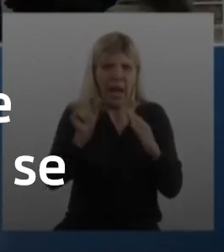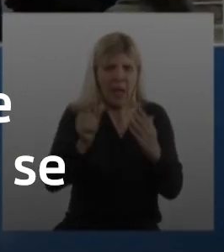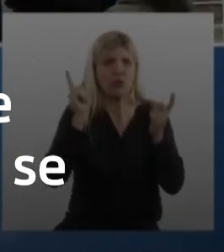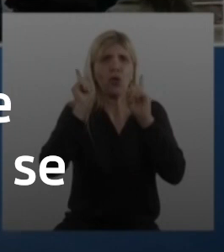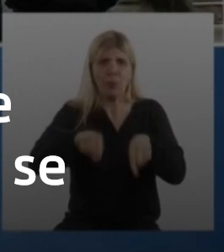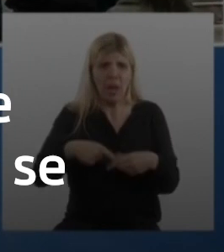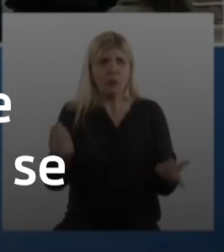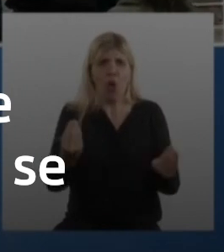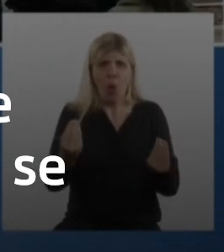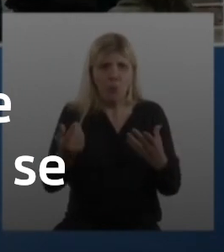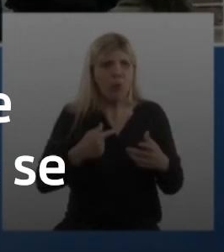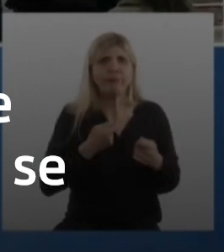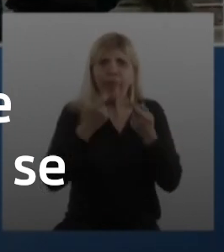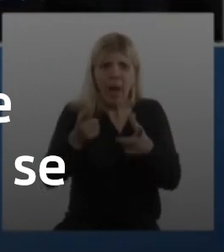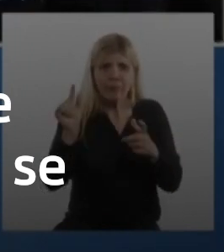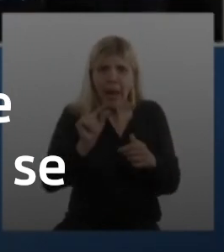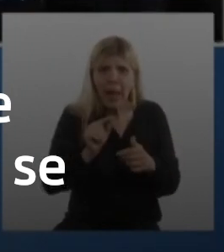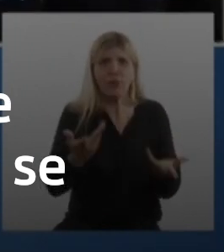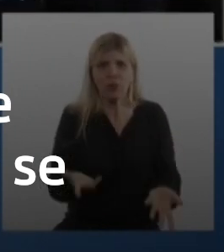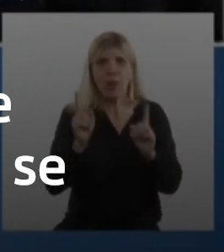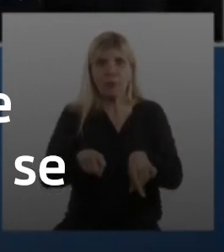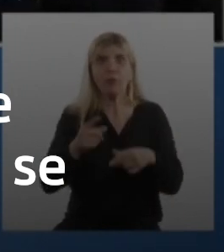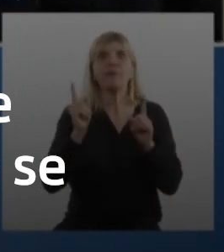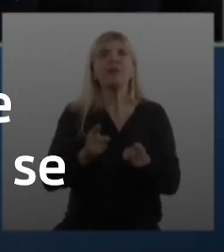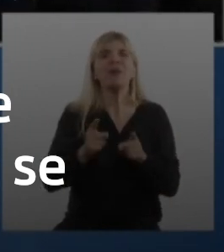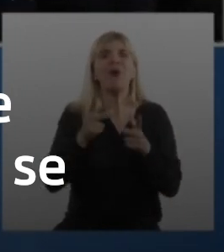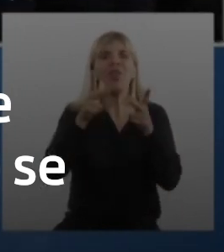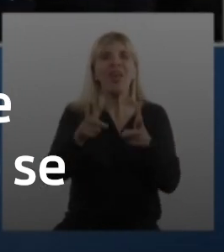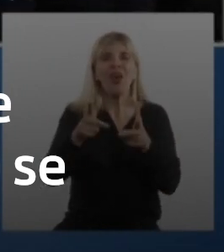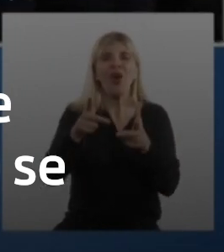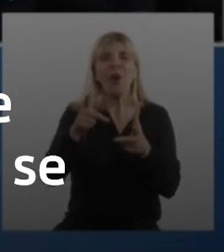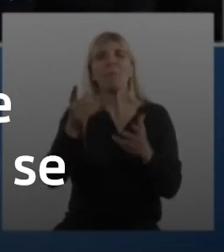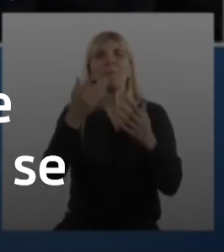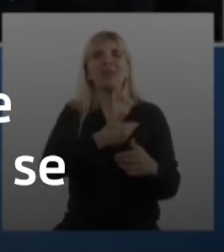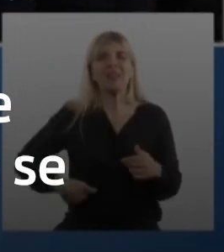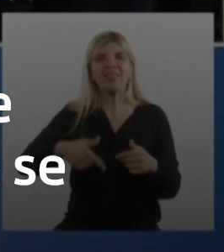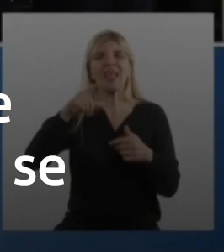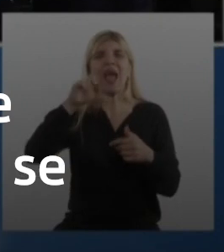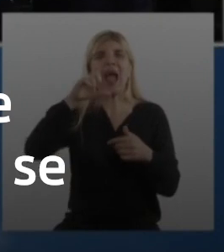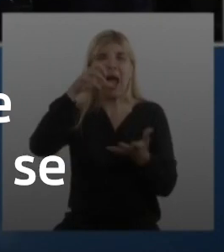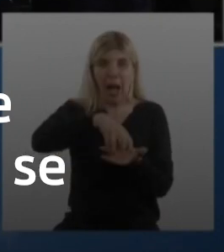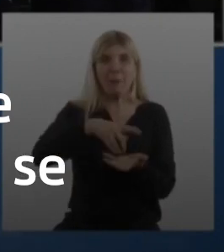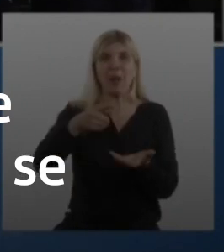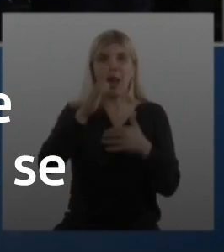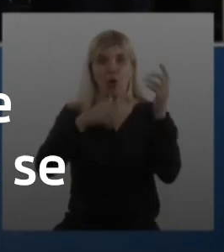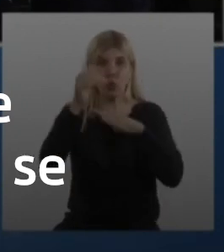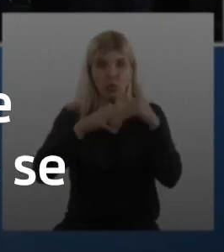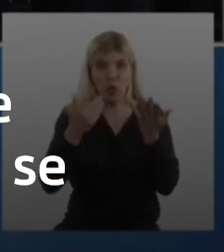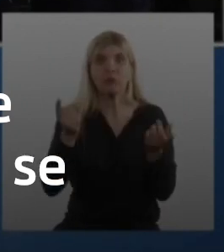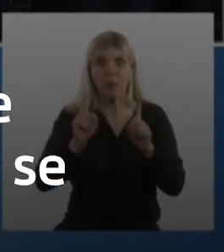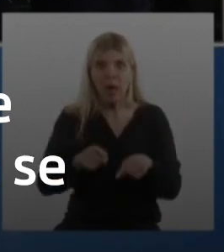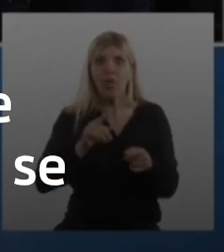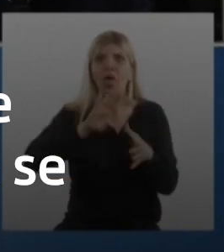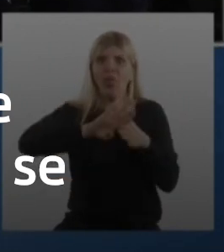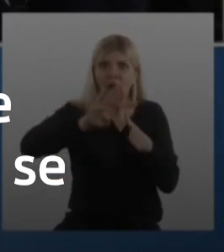en la idea, como bien dijo el presidente de la Cámara de la Construcción, de que esos créditos y esa deuda se actualice